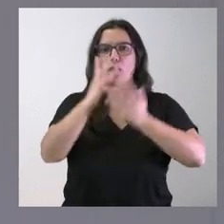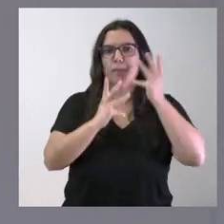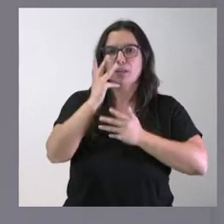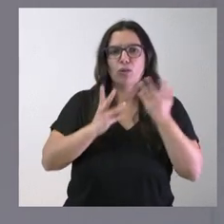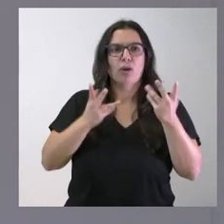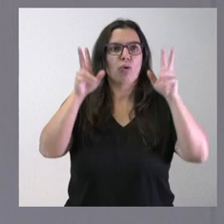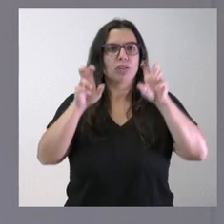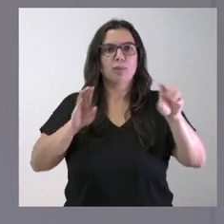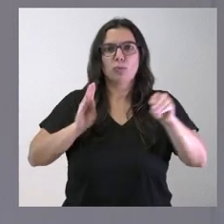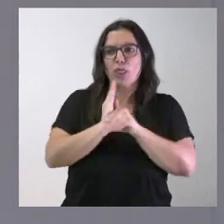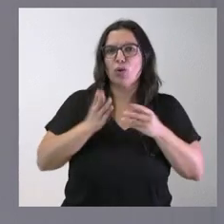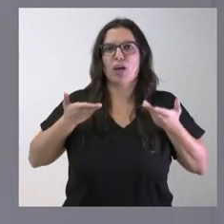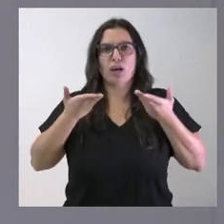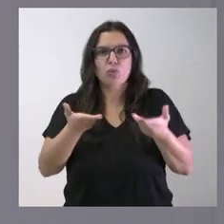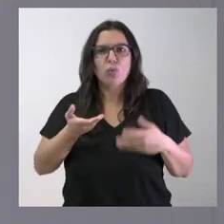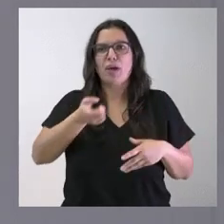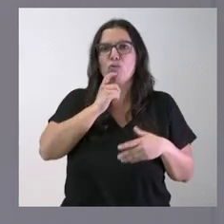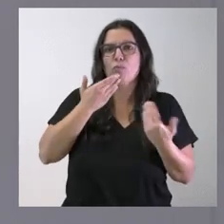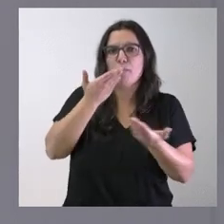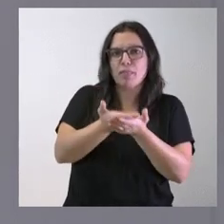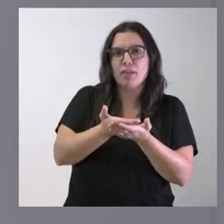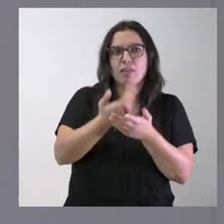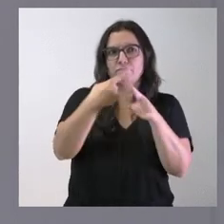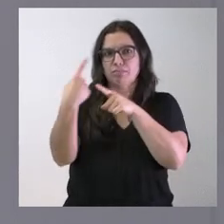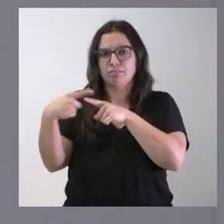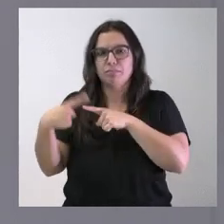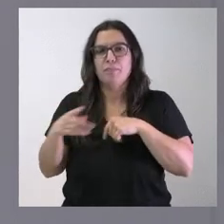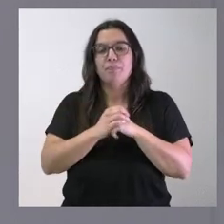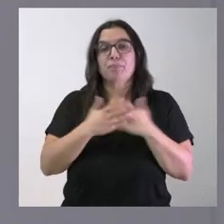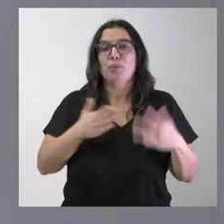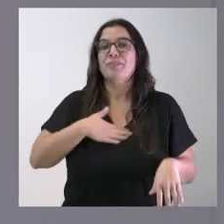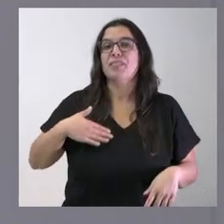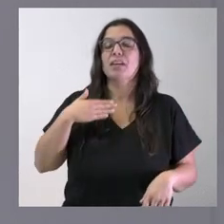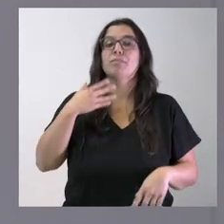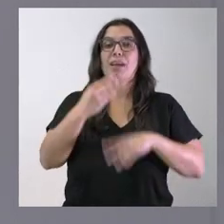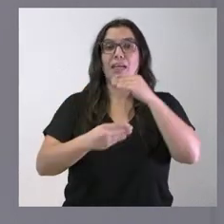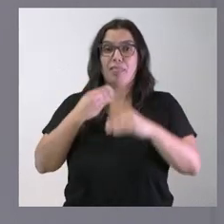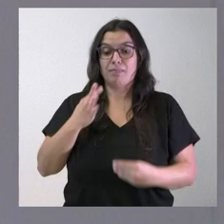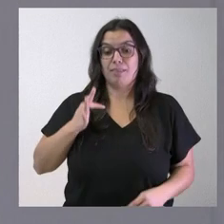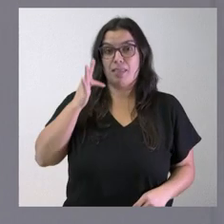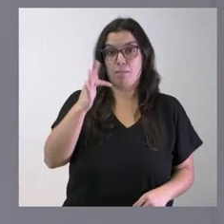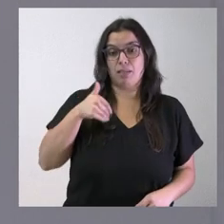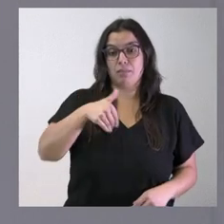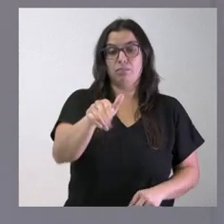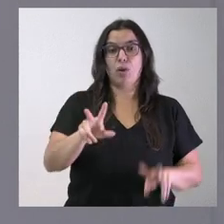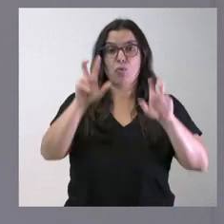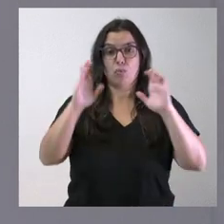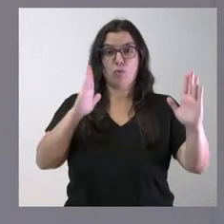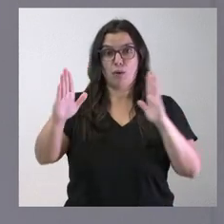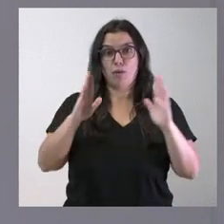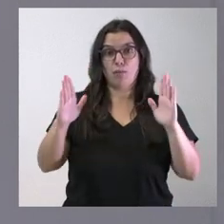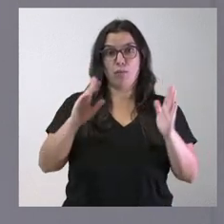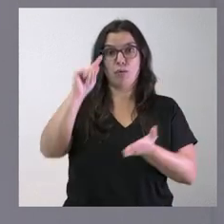subvenciones o ayudas, cómo acceder a ellas. Lo que se quiere hacer, además, durante el nuevo periodo de contratación,